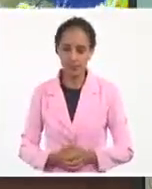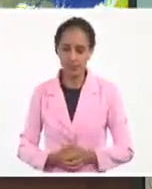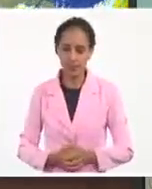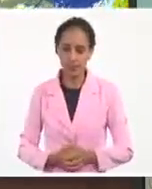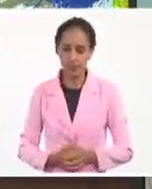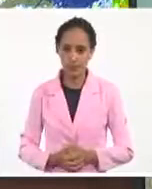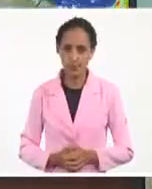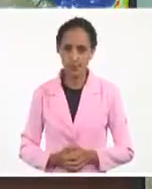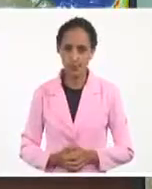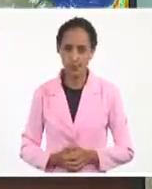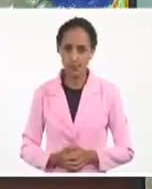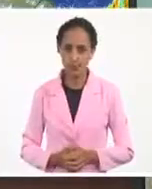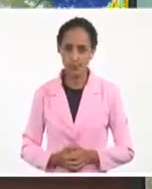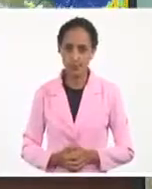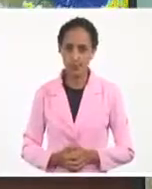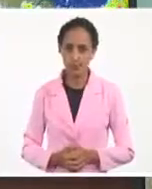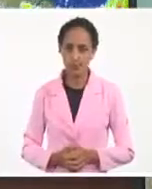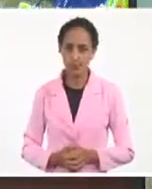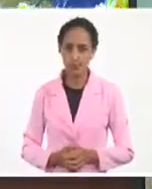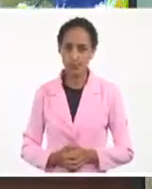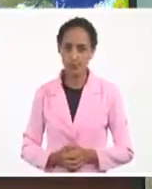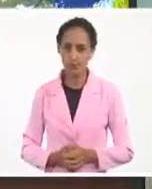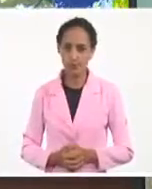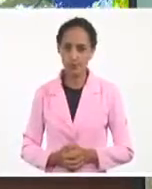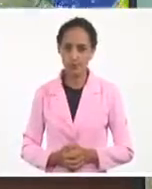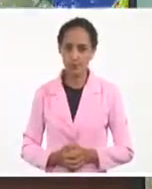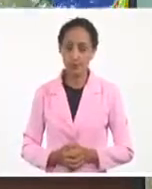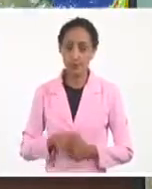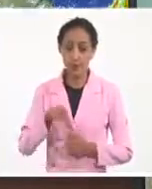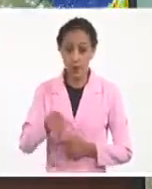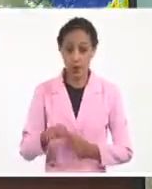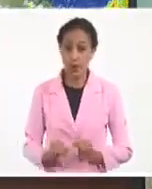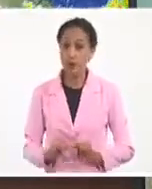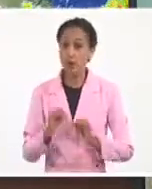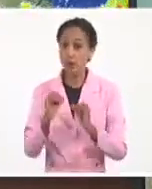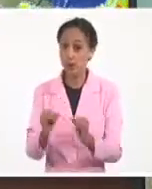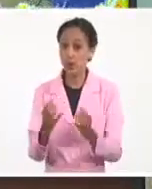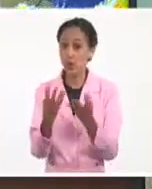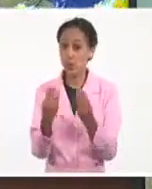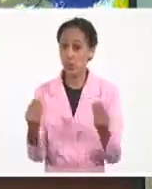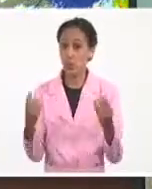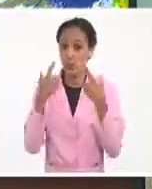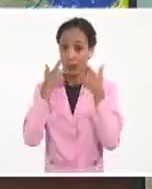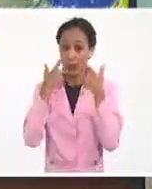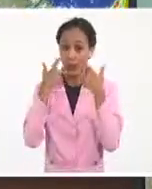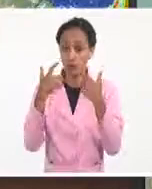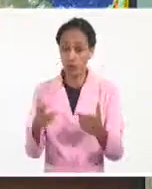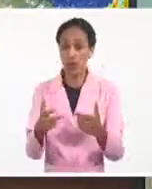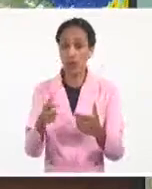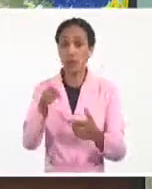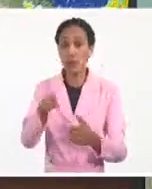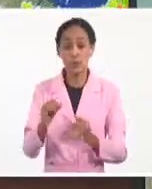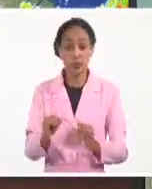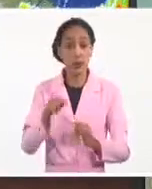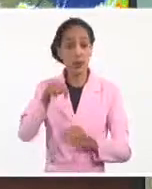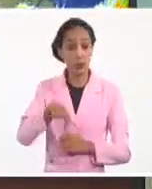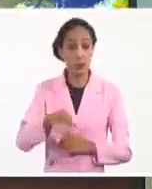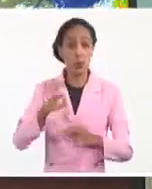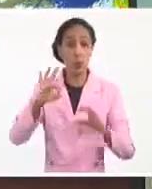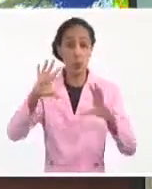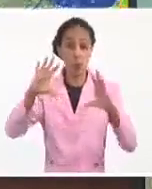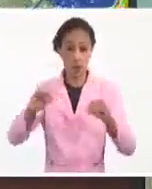Y por cierto, vamos a dar datos muy interesantes actualizados a las 8 de esta noche.